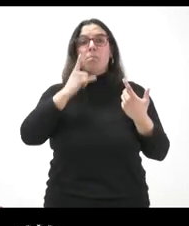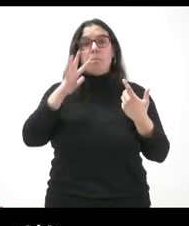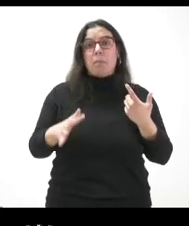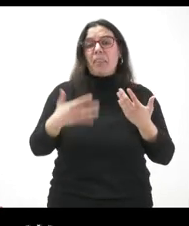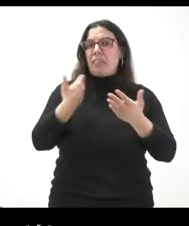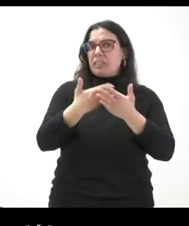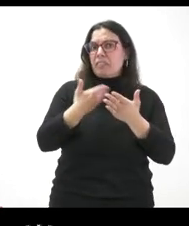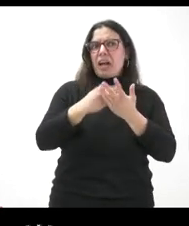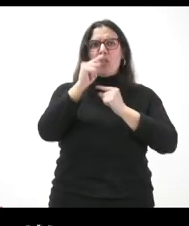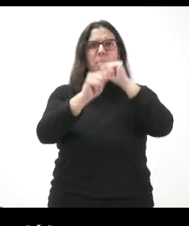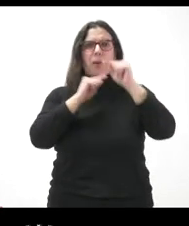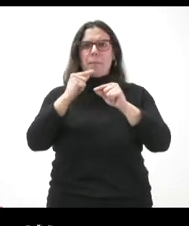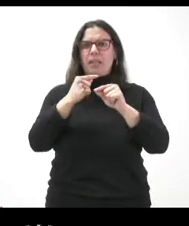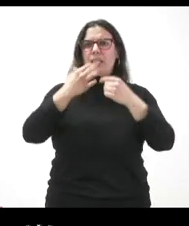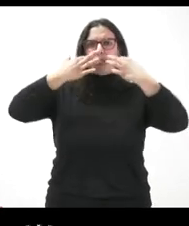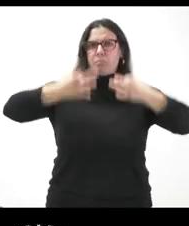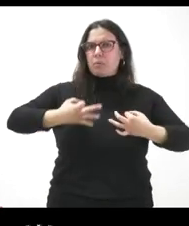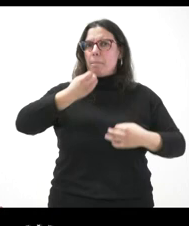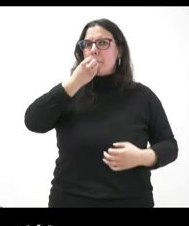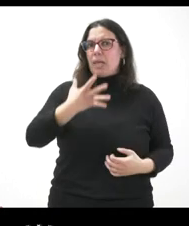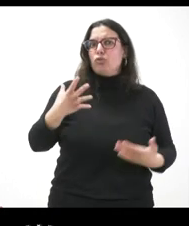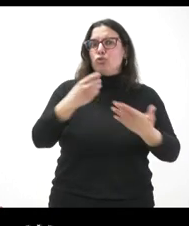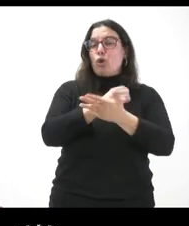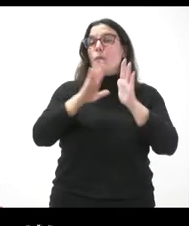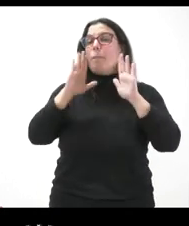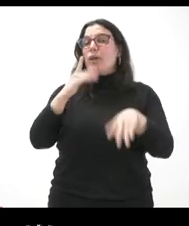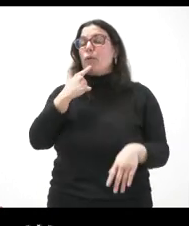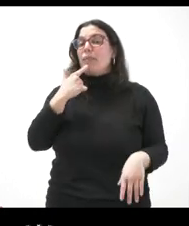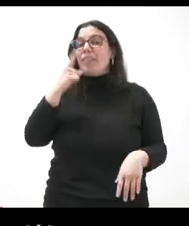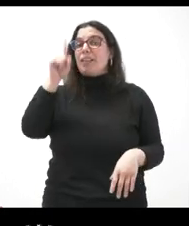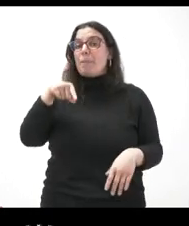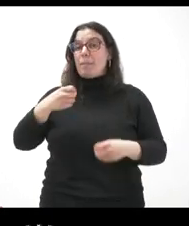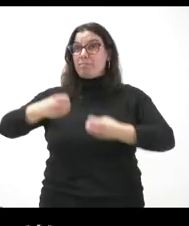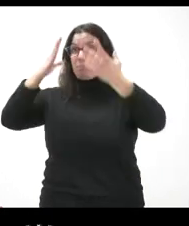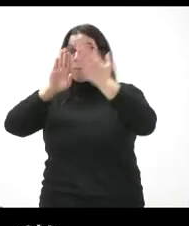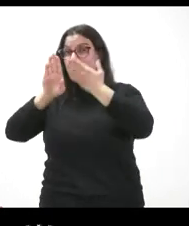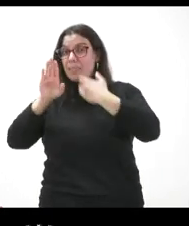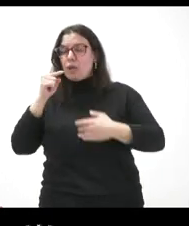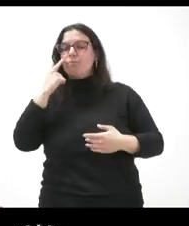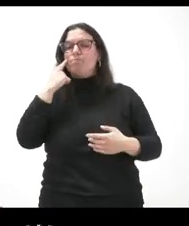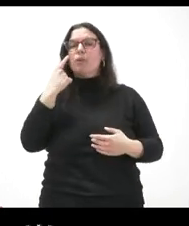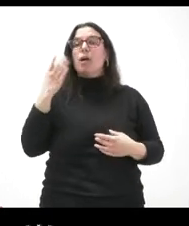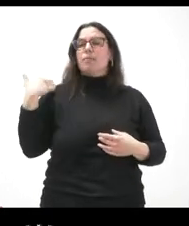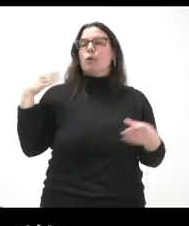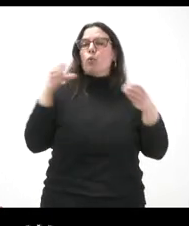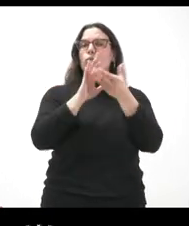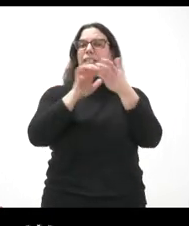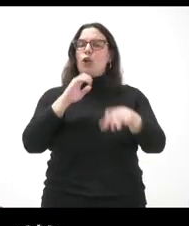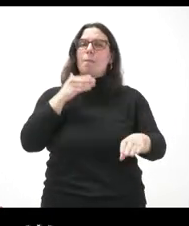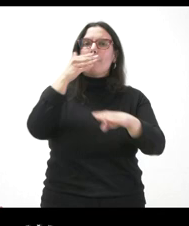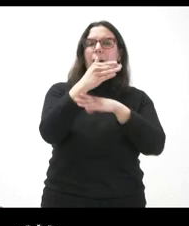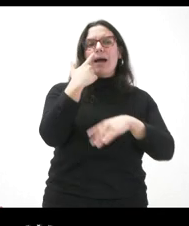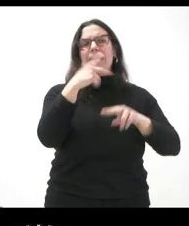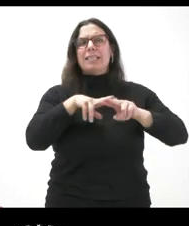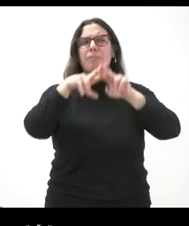certificado de medioambiente, pero también dicen los vecinos que se hizo una inspección por parte de la Junta y en esa inspección sí que se detectaron esos